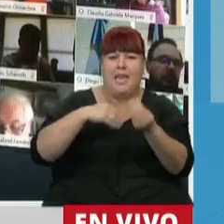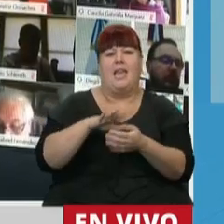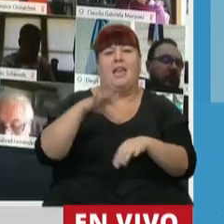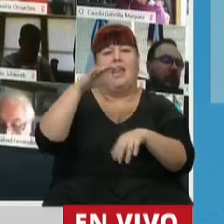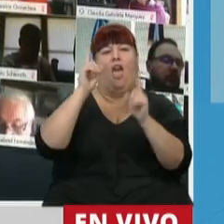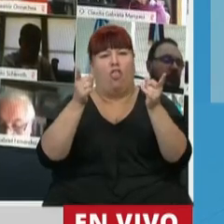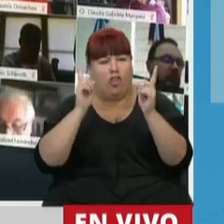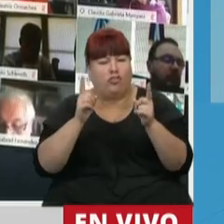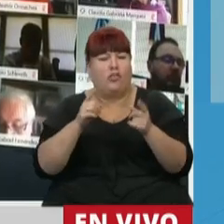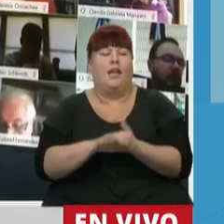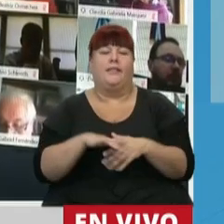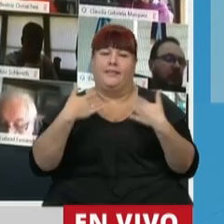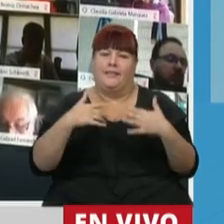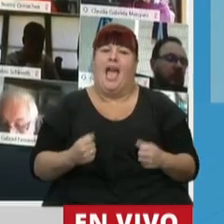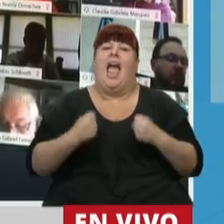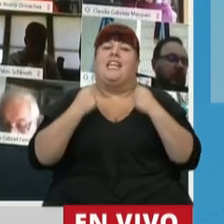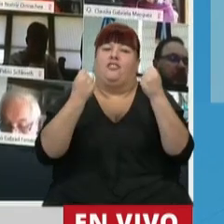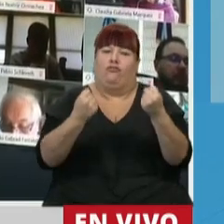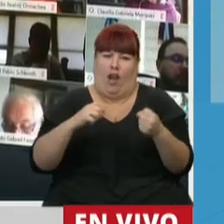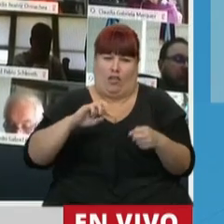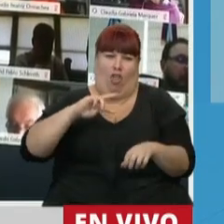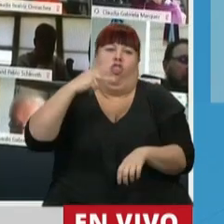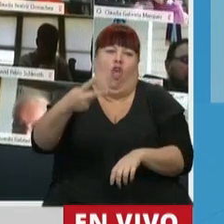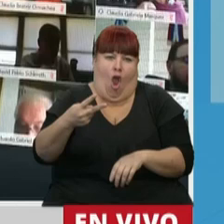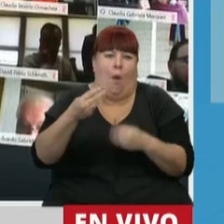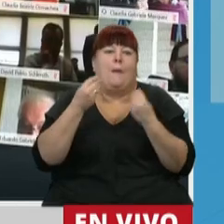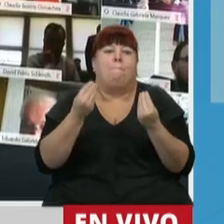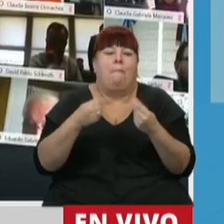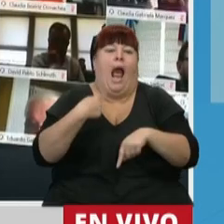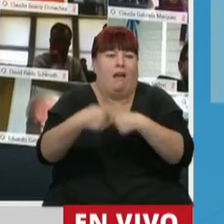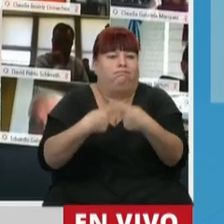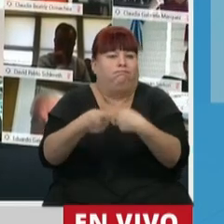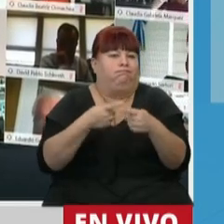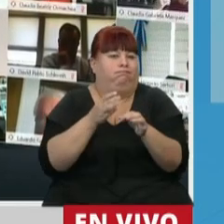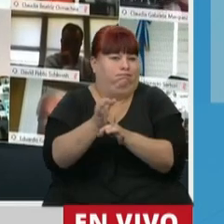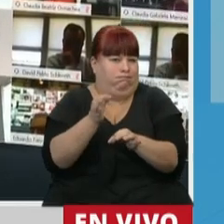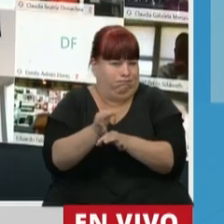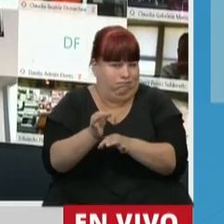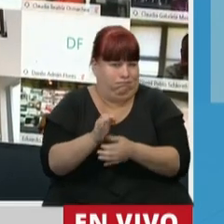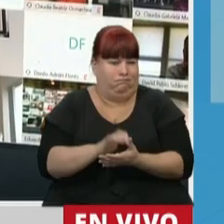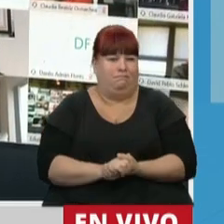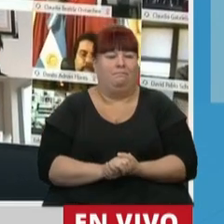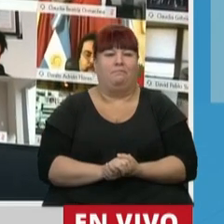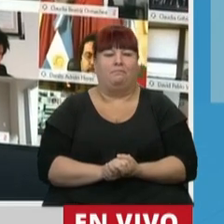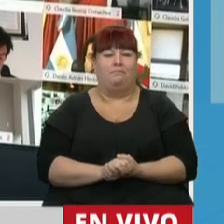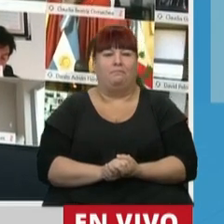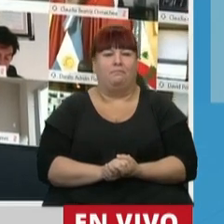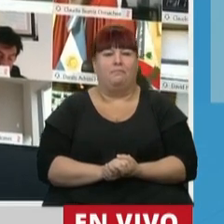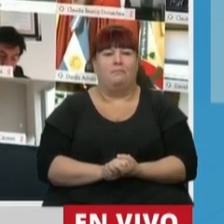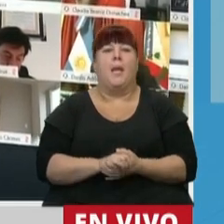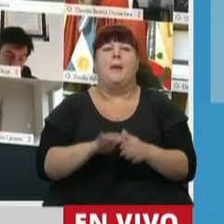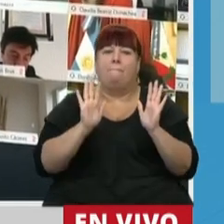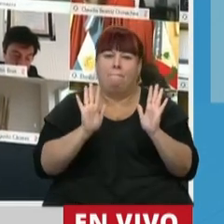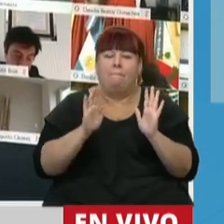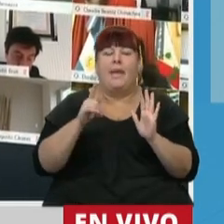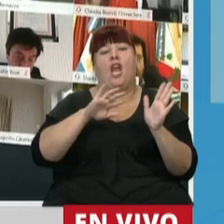docentes, un esfuerzo adicional para dar continuidad a la instancia educativa. Pero